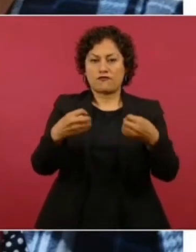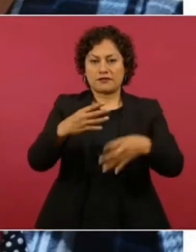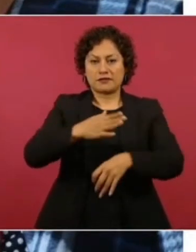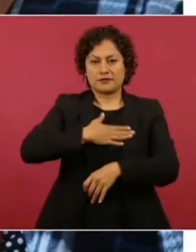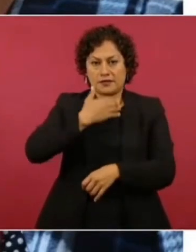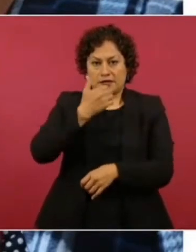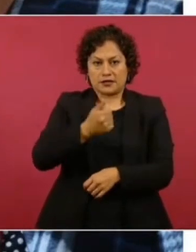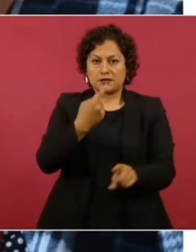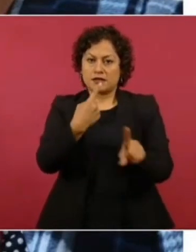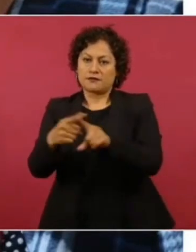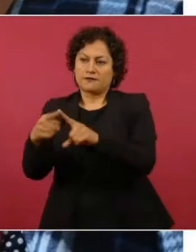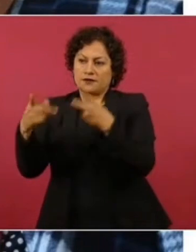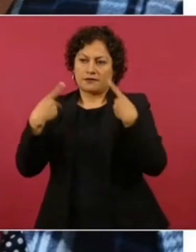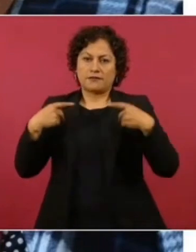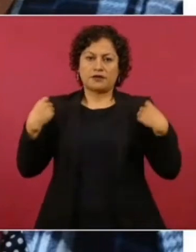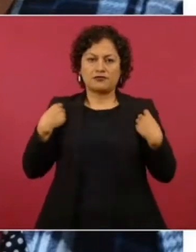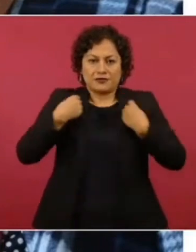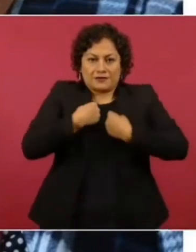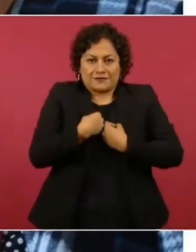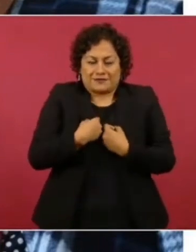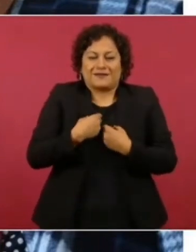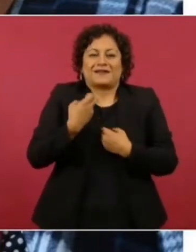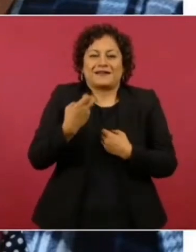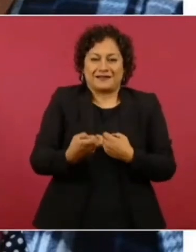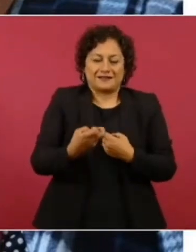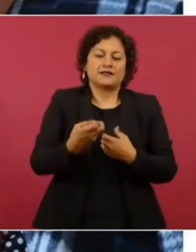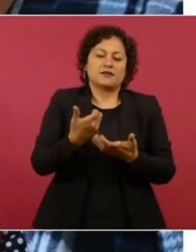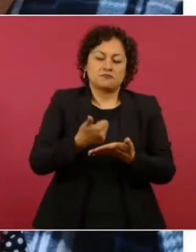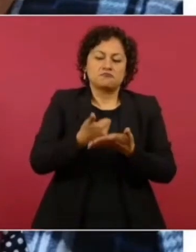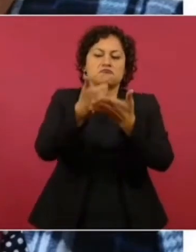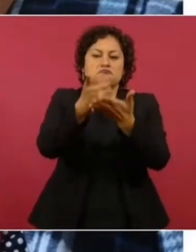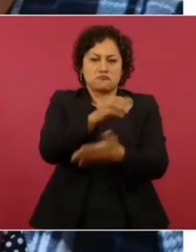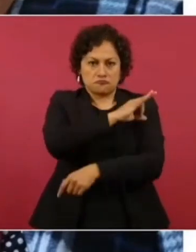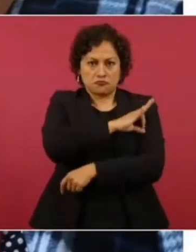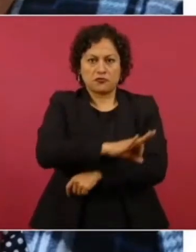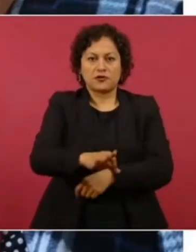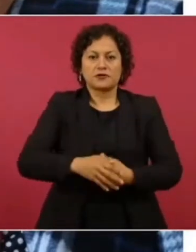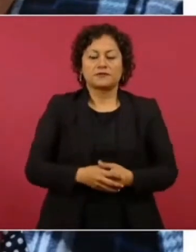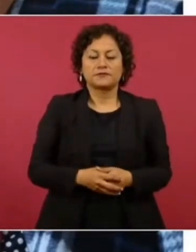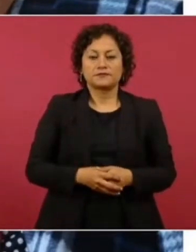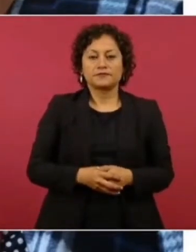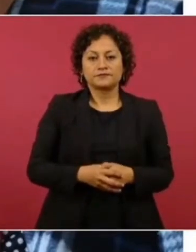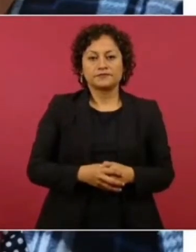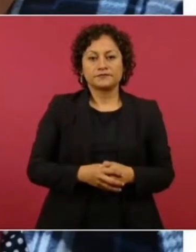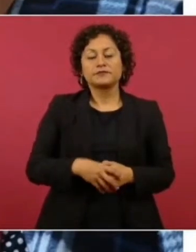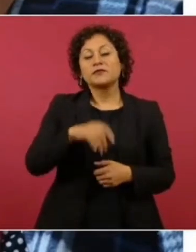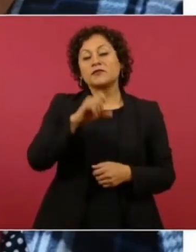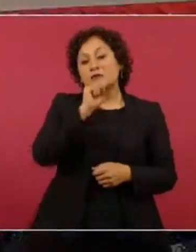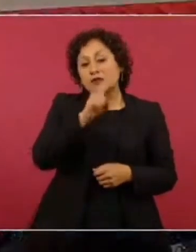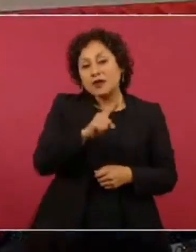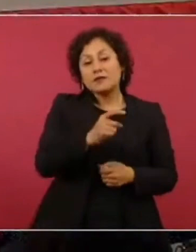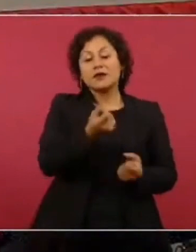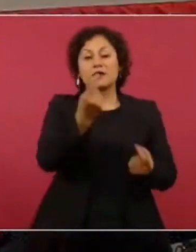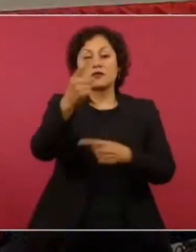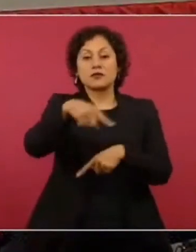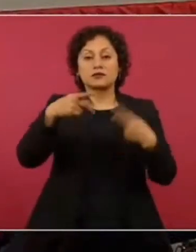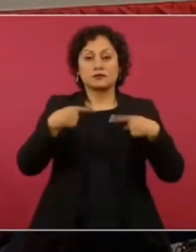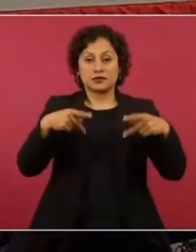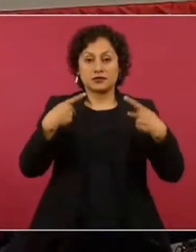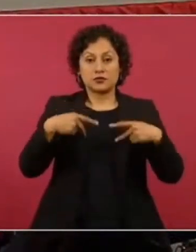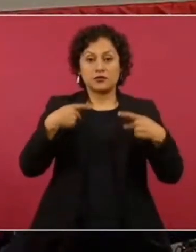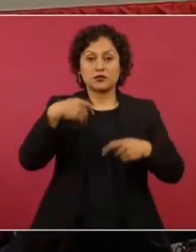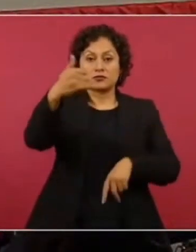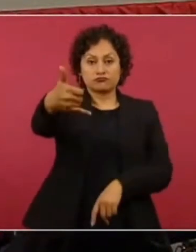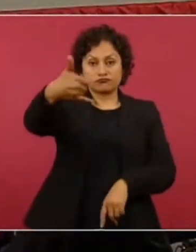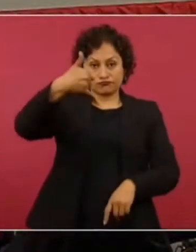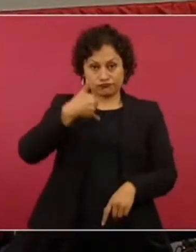de la nación les pueden también ayudar a hacer esta consulta. Y también, para quien prefiera hacer una llamada, tenemos una